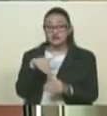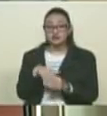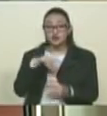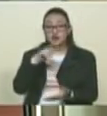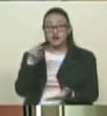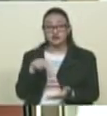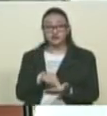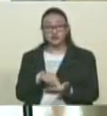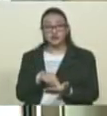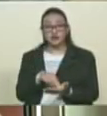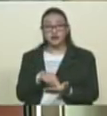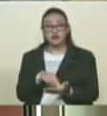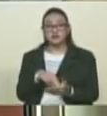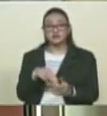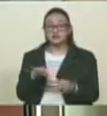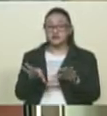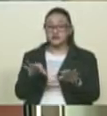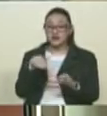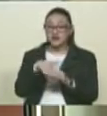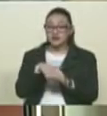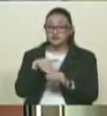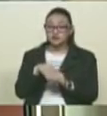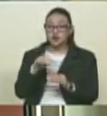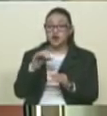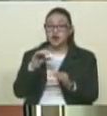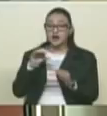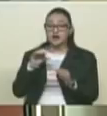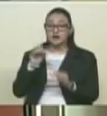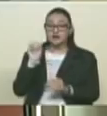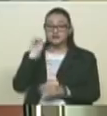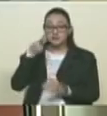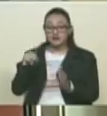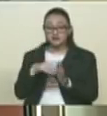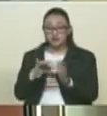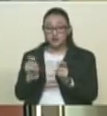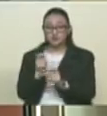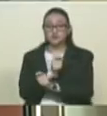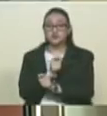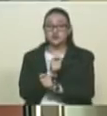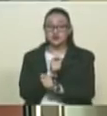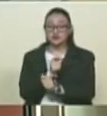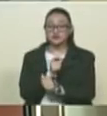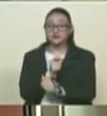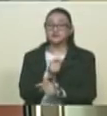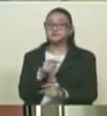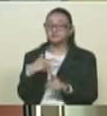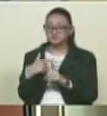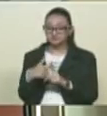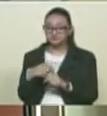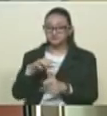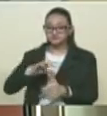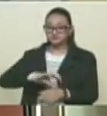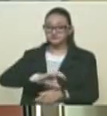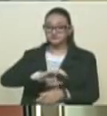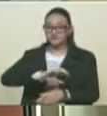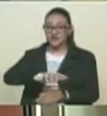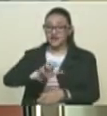La elección de la Asamblea Nacional Constituyente, la elección regional, las 23 elecciones de